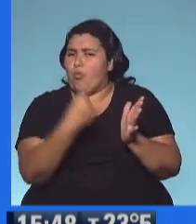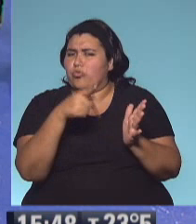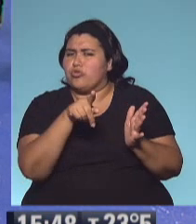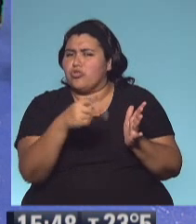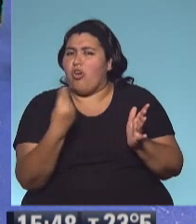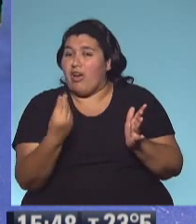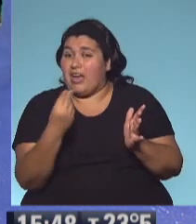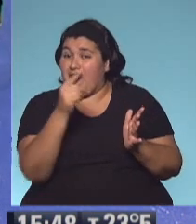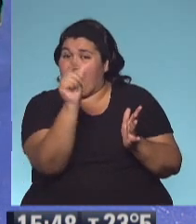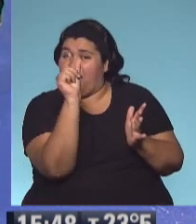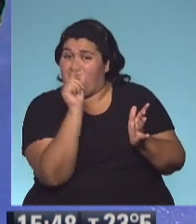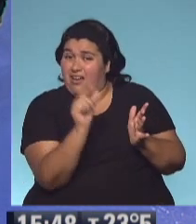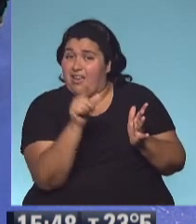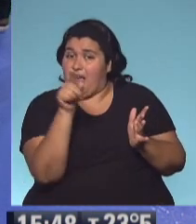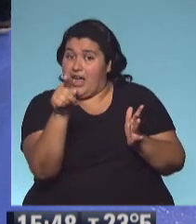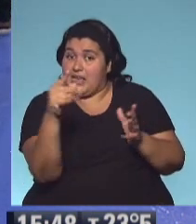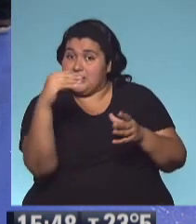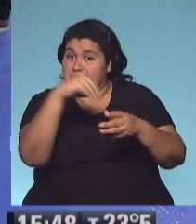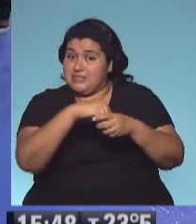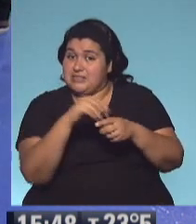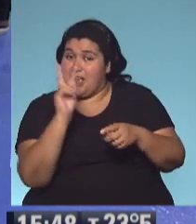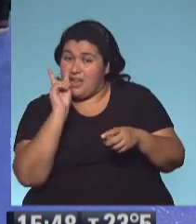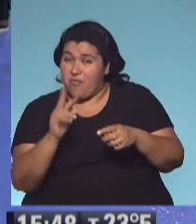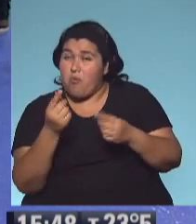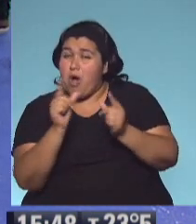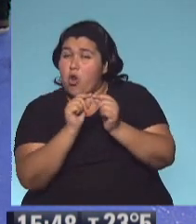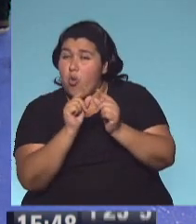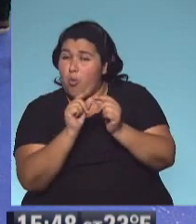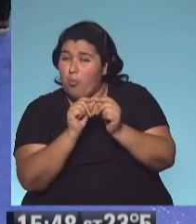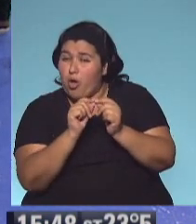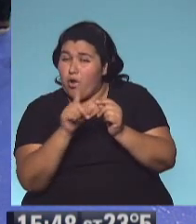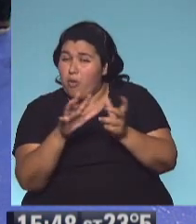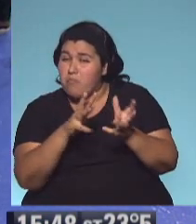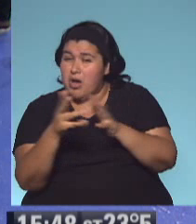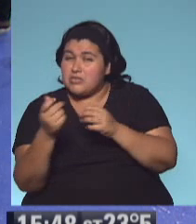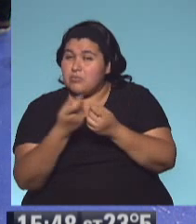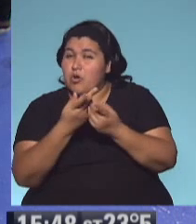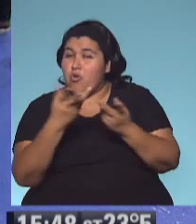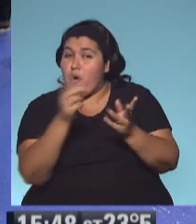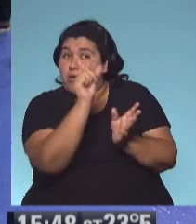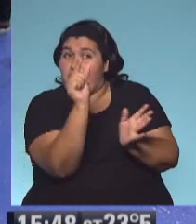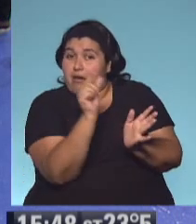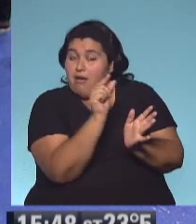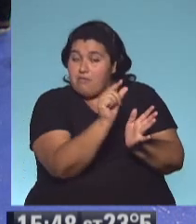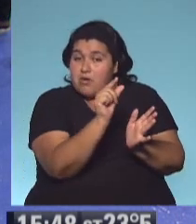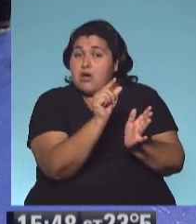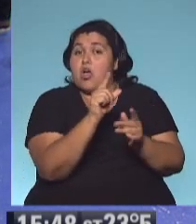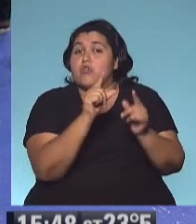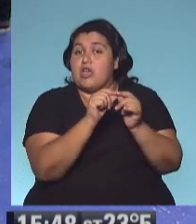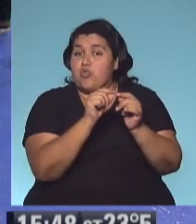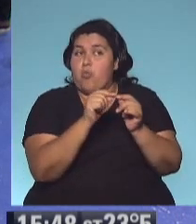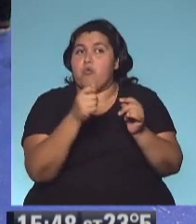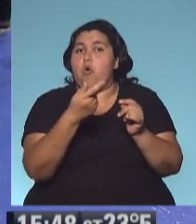que es la única parte donde ella se tuvo que fijar en el numerito cuál es el logaritmo en base 2 del número de la